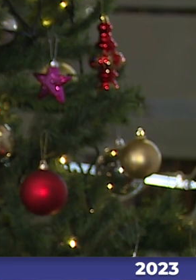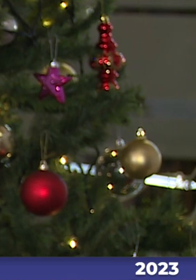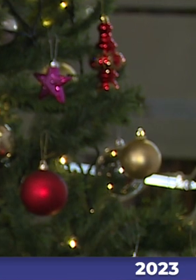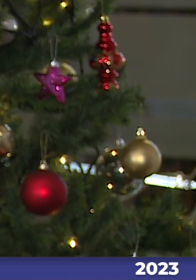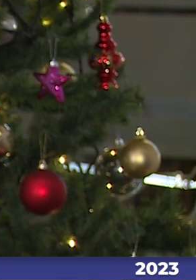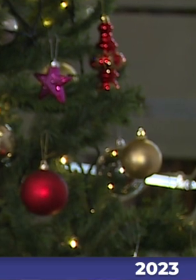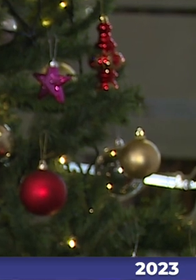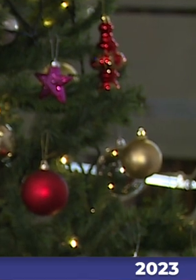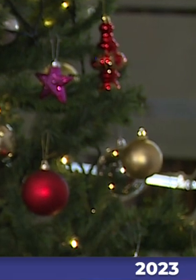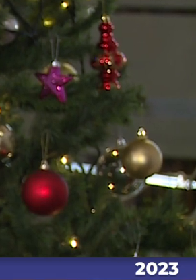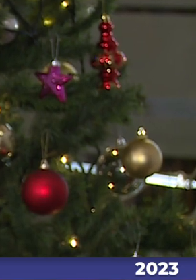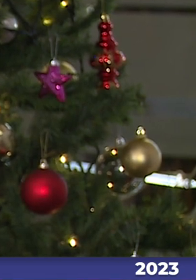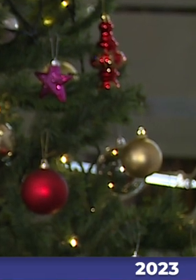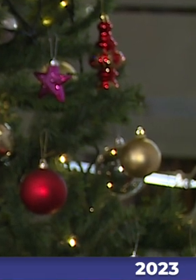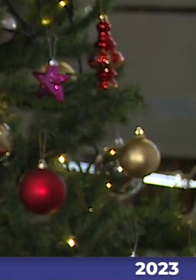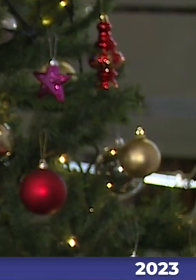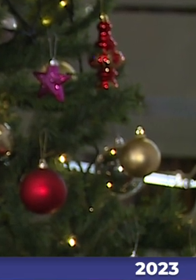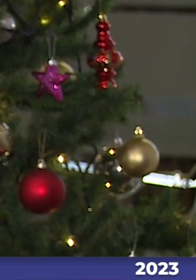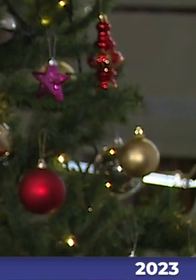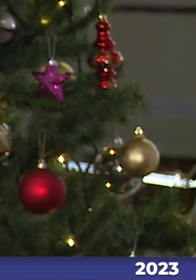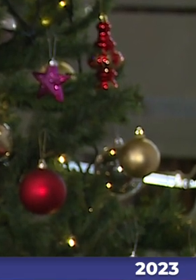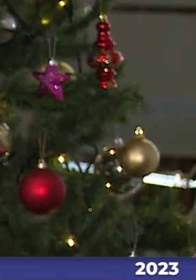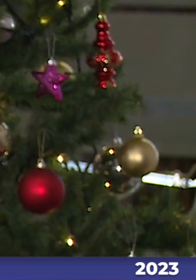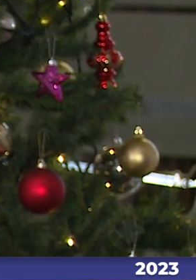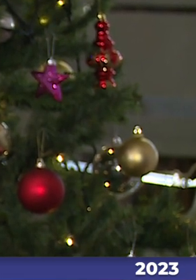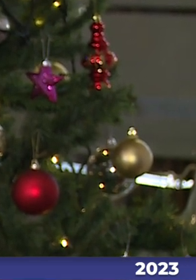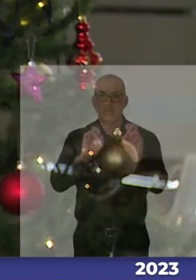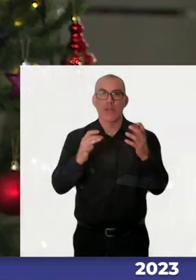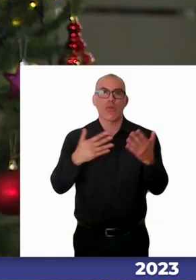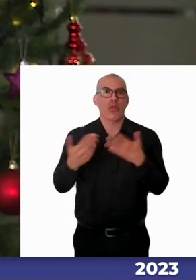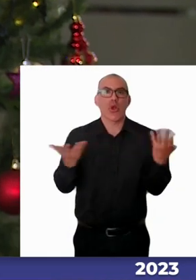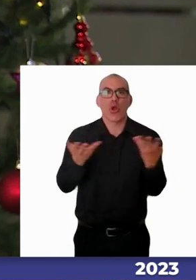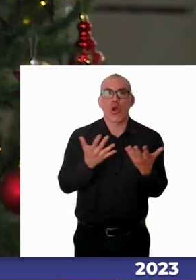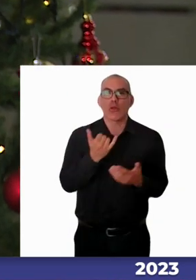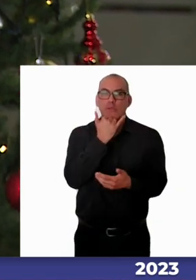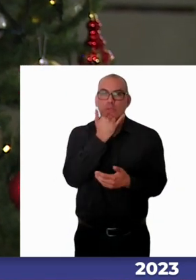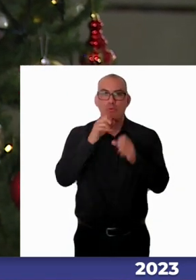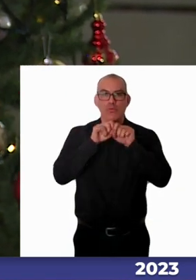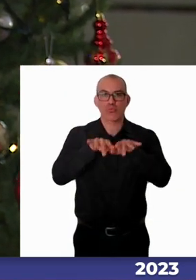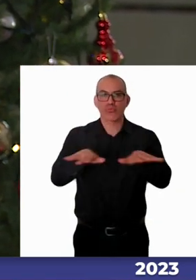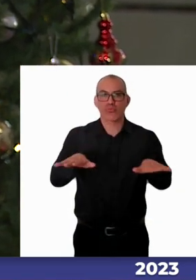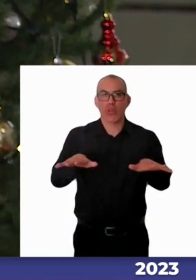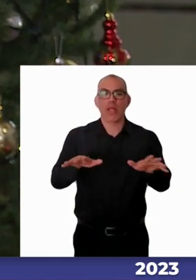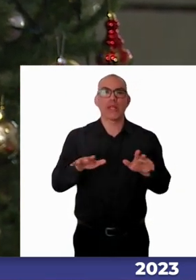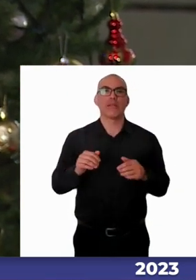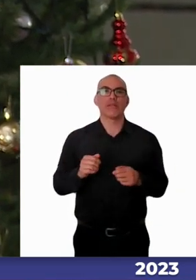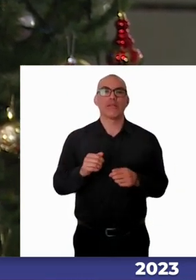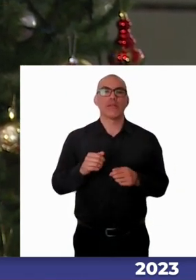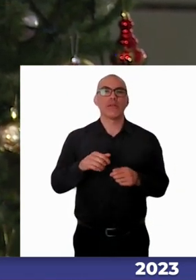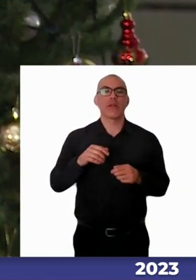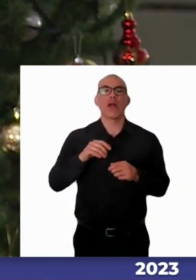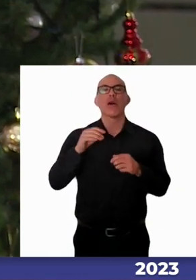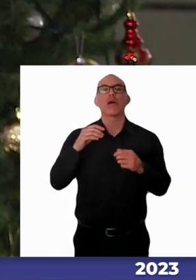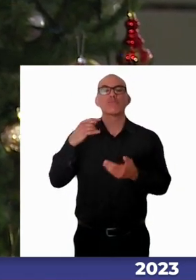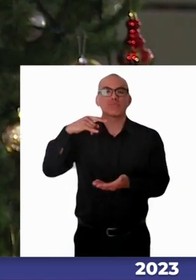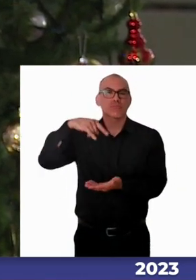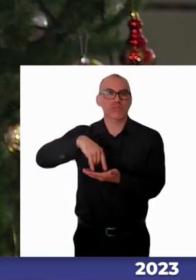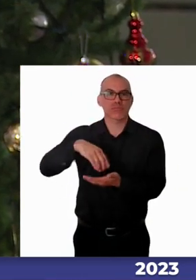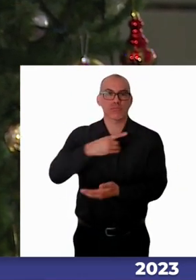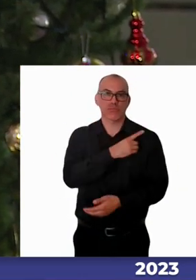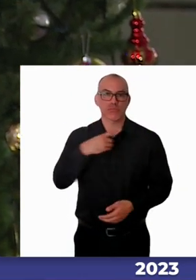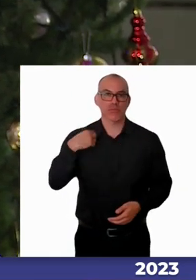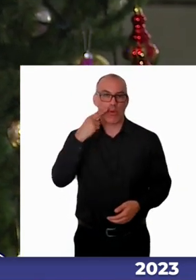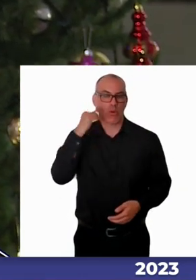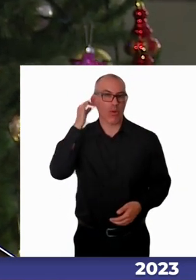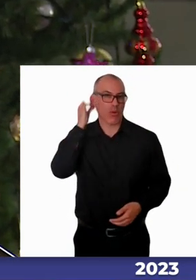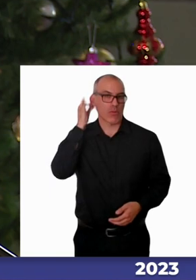Recordamos que esta actividad está siendo transmitida a través de TV Senado por el canal de YouTube de la Cámara de Diputadas y Diputados y vía streaming en el